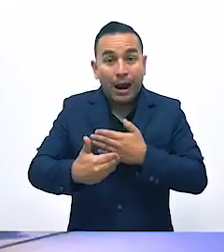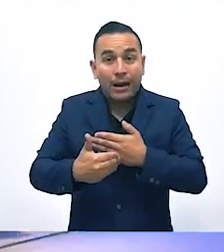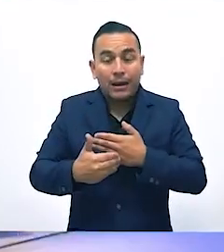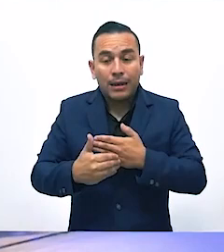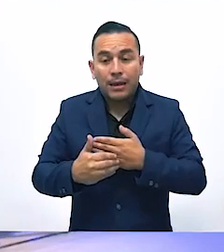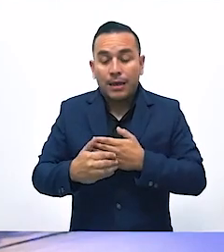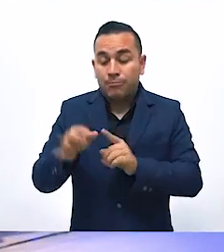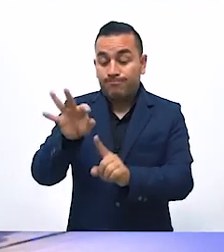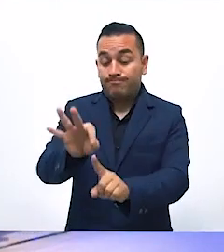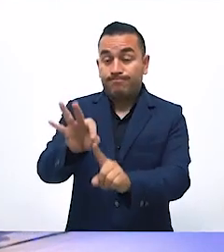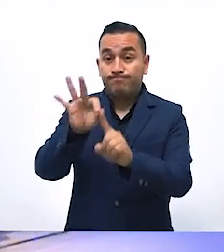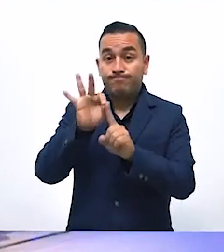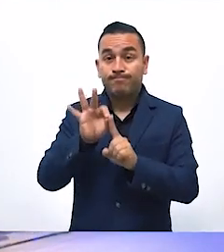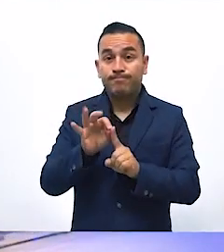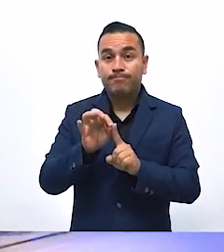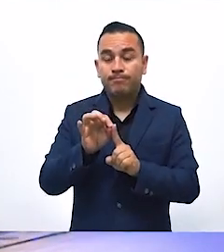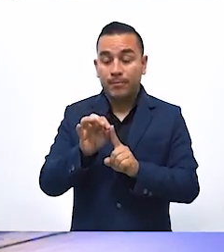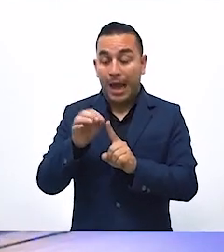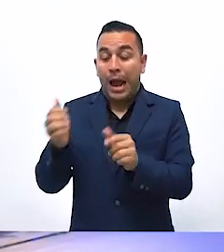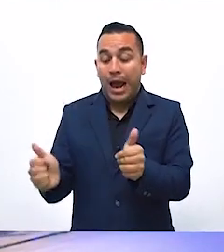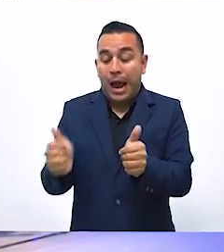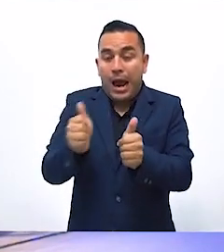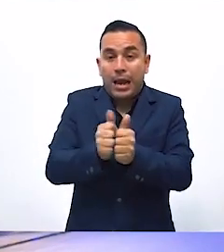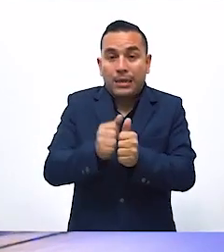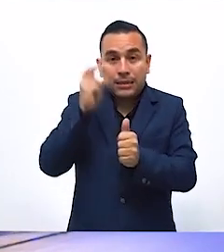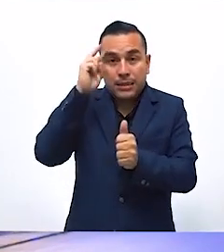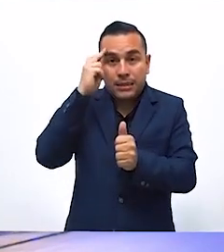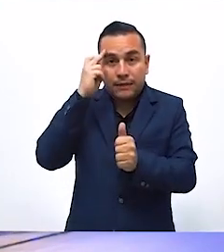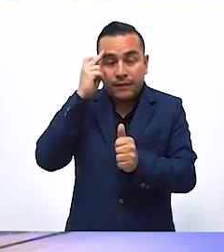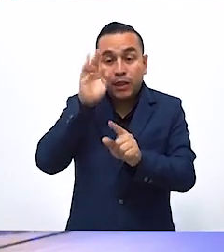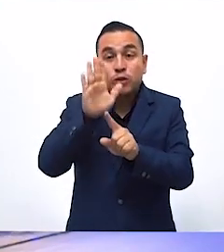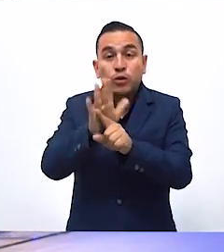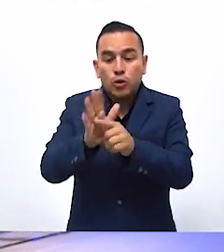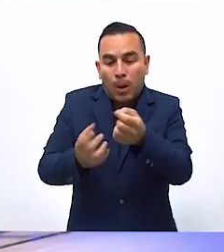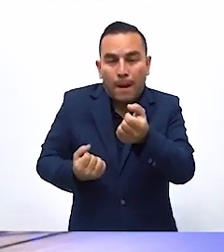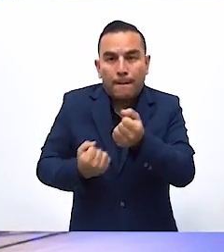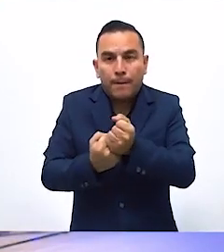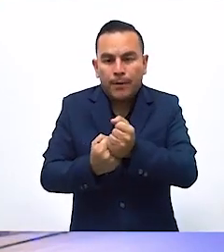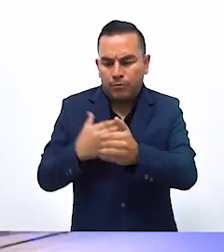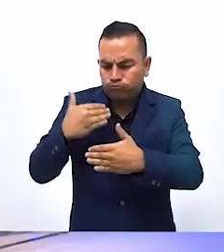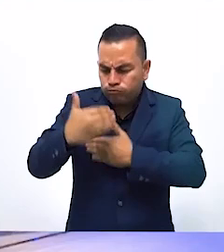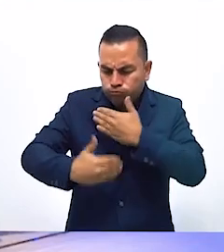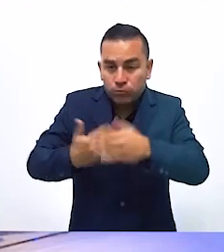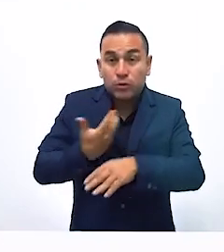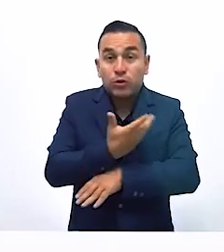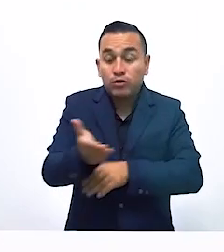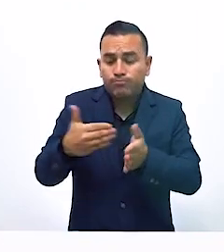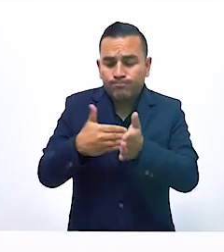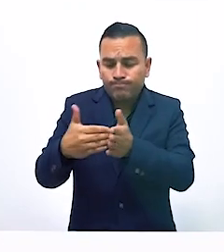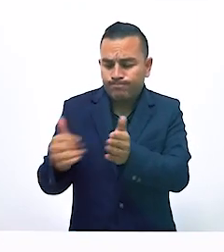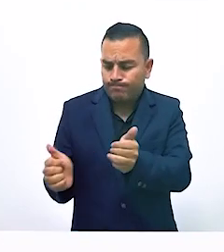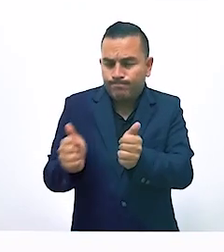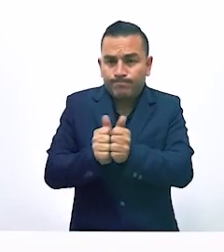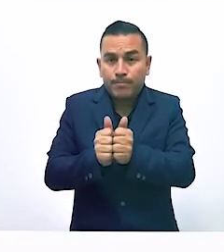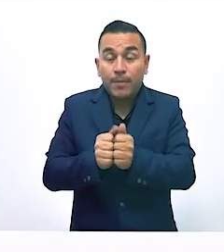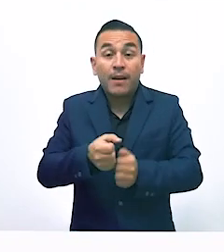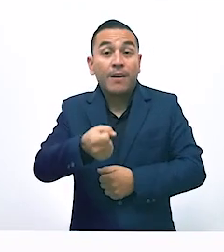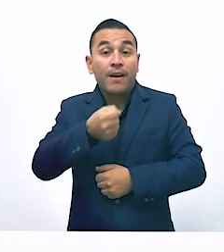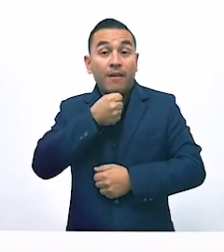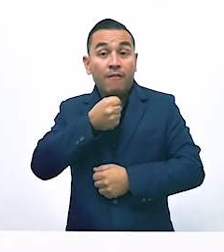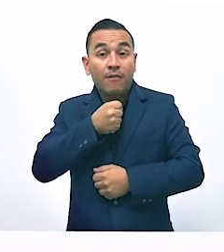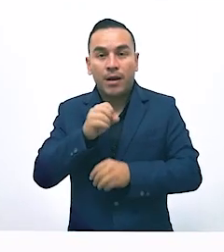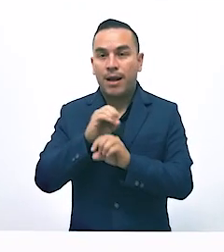Podrá elegir a un acompañante que establezca dentro de su red de apoyo y que esté con ella desde el inicio. Recibirá